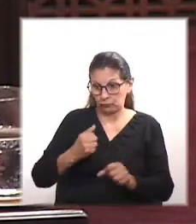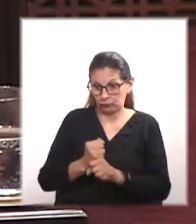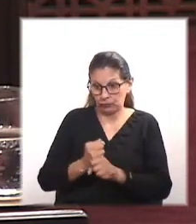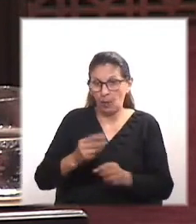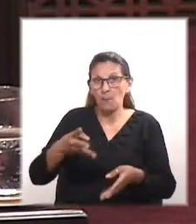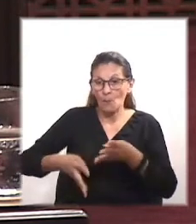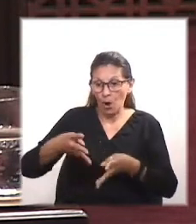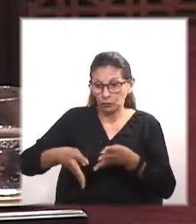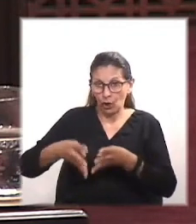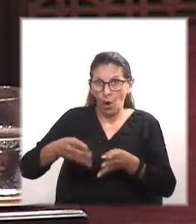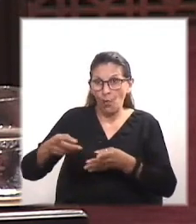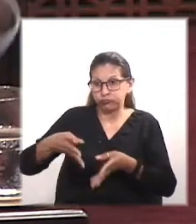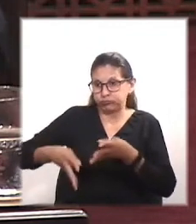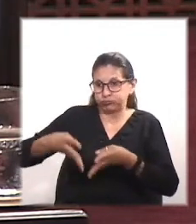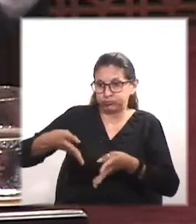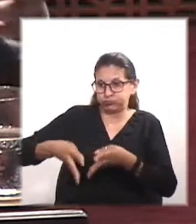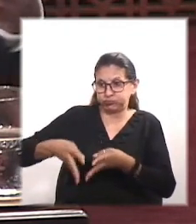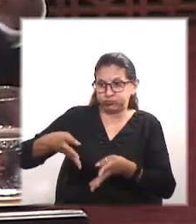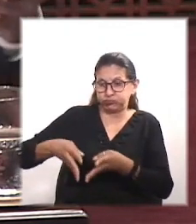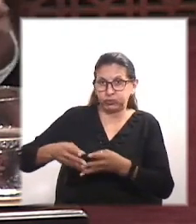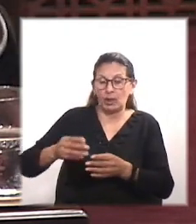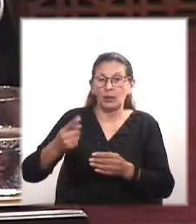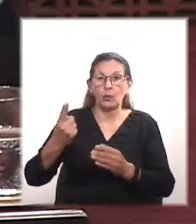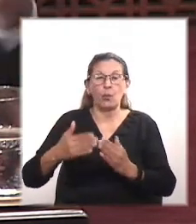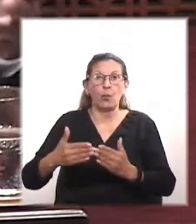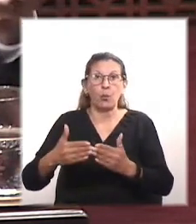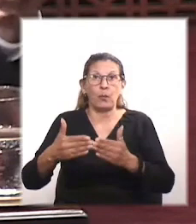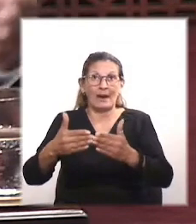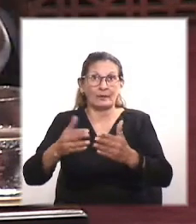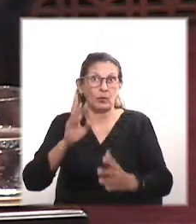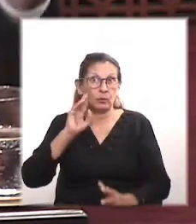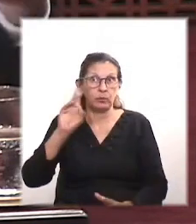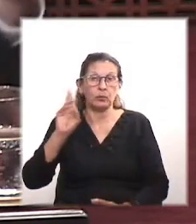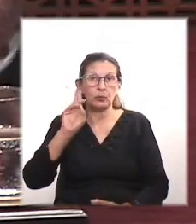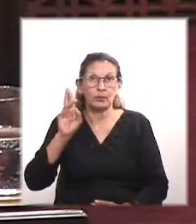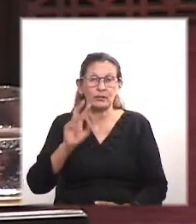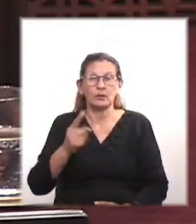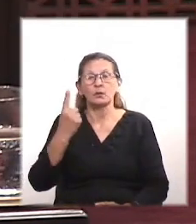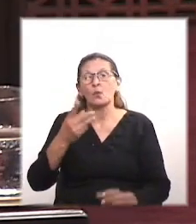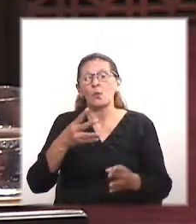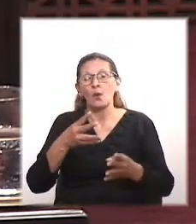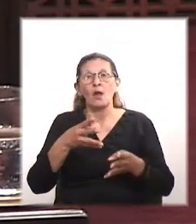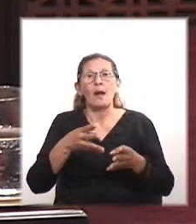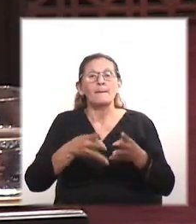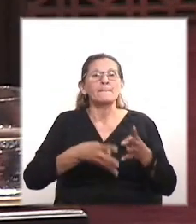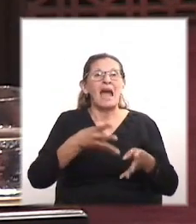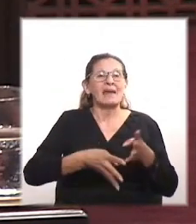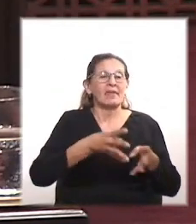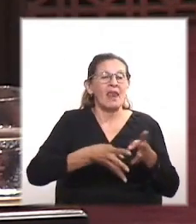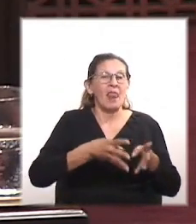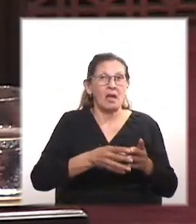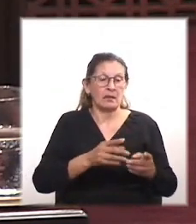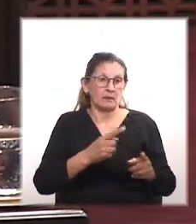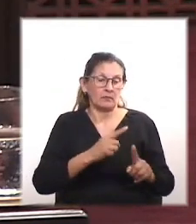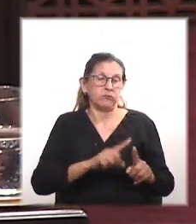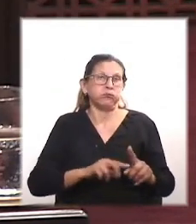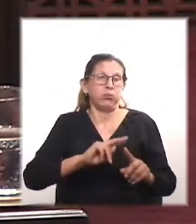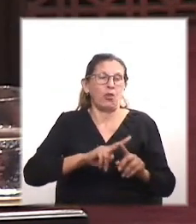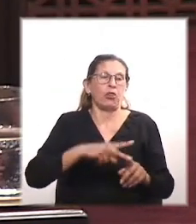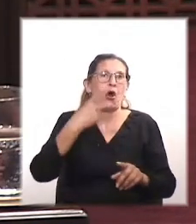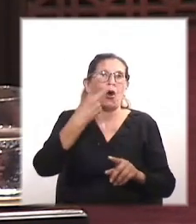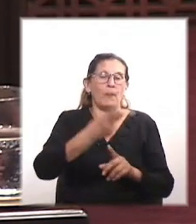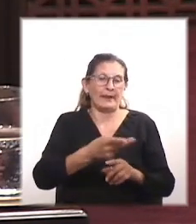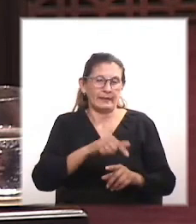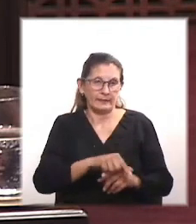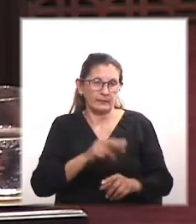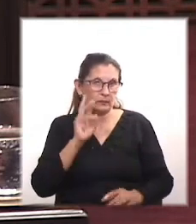un motor, un generador, encubierta de un barco, genera un sonido, y un motor en una sala de máquina multiplica ese sonido. Y es